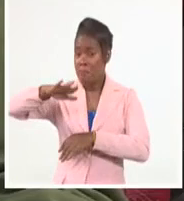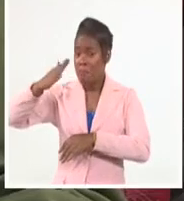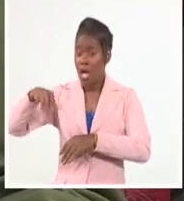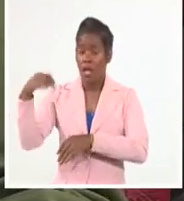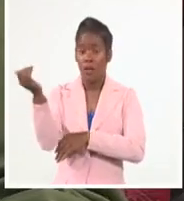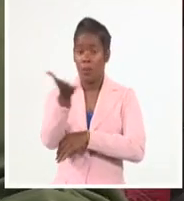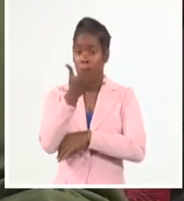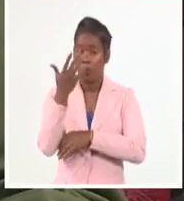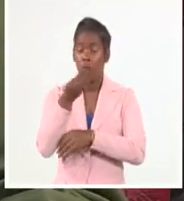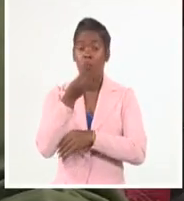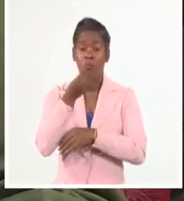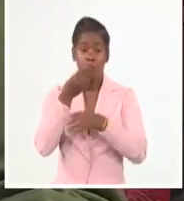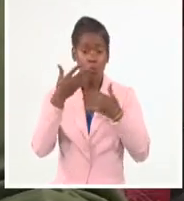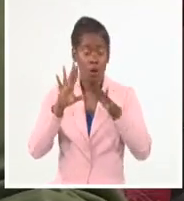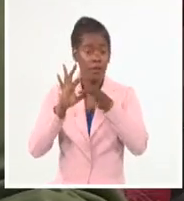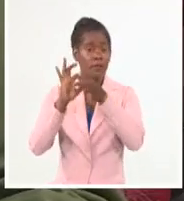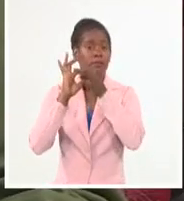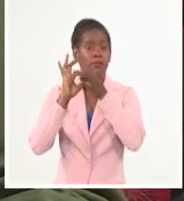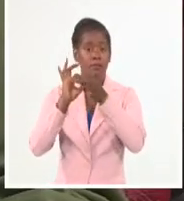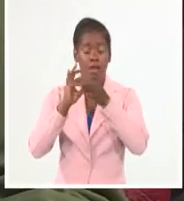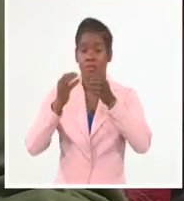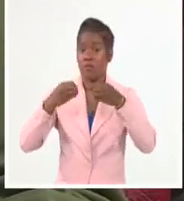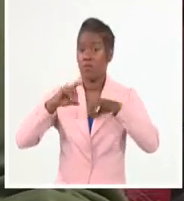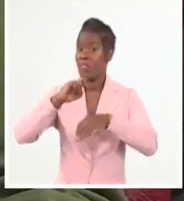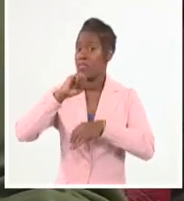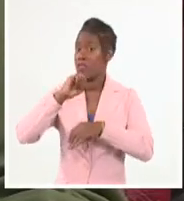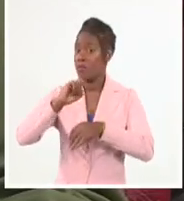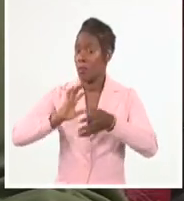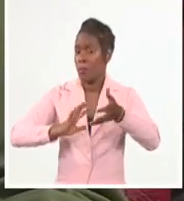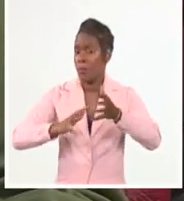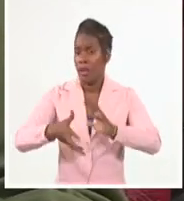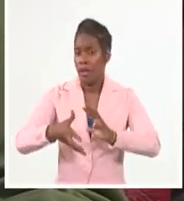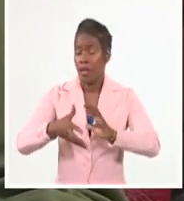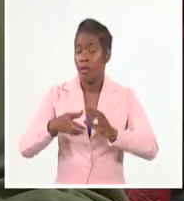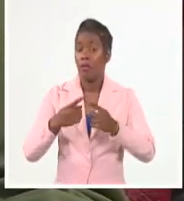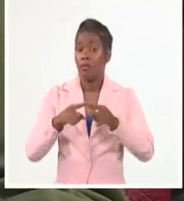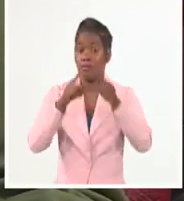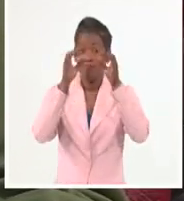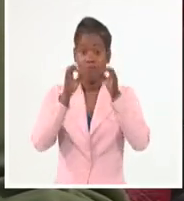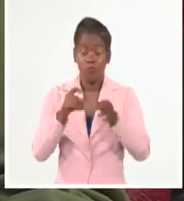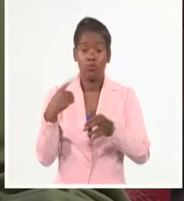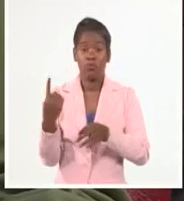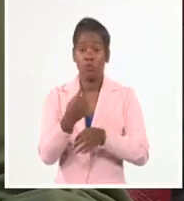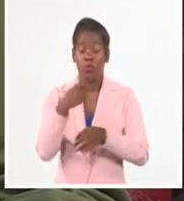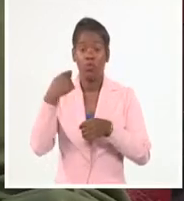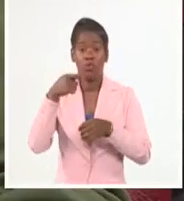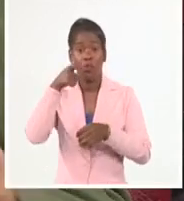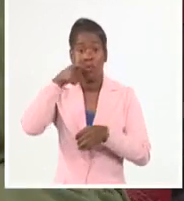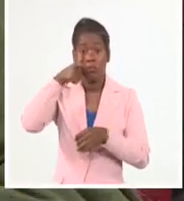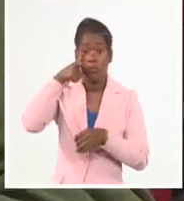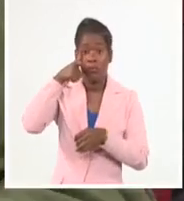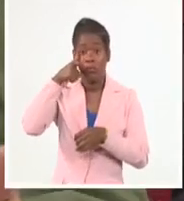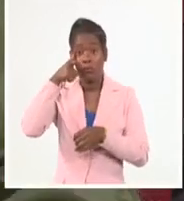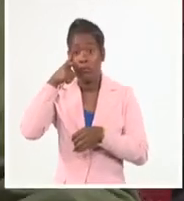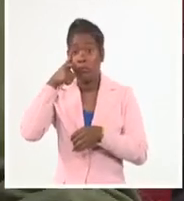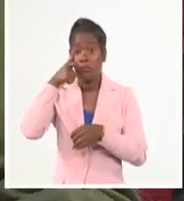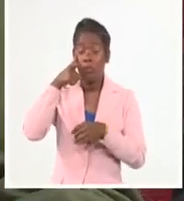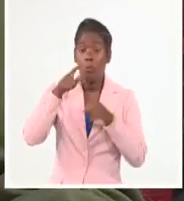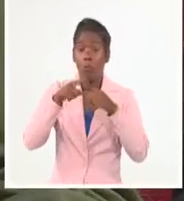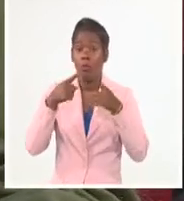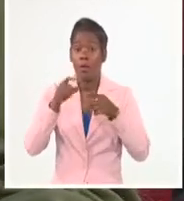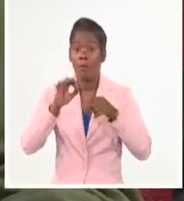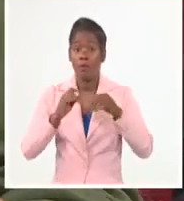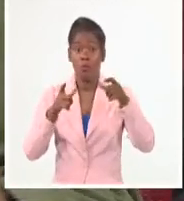grandes situaciones, complejas. Por lo tanto es necesario tener ese monitoreo porque ya las presas estas que están al